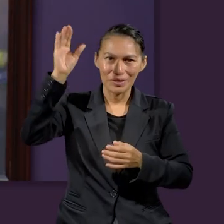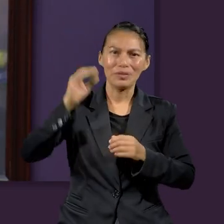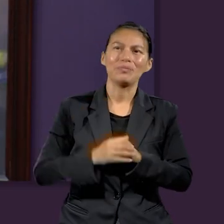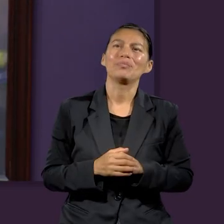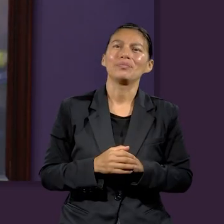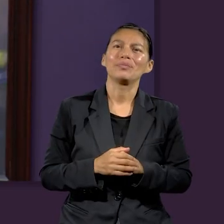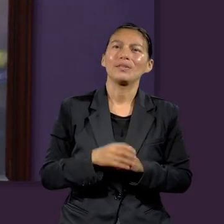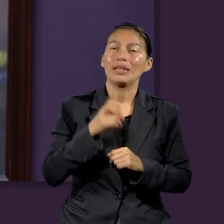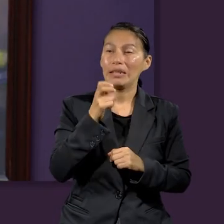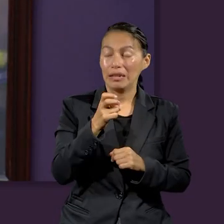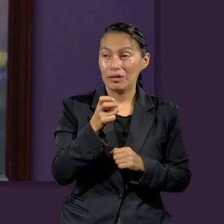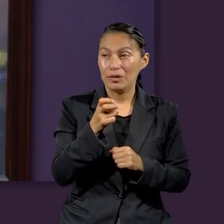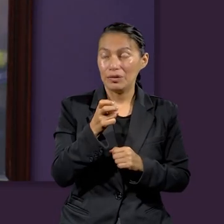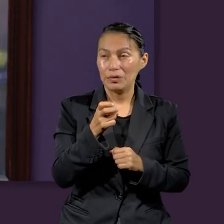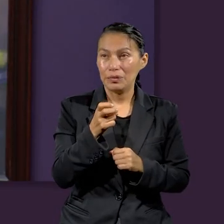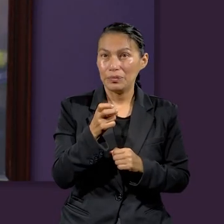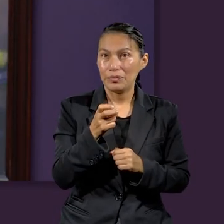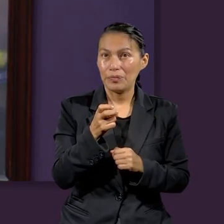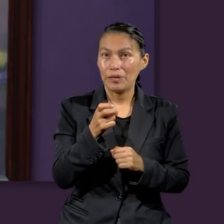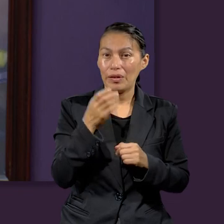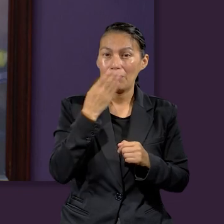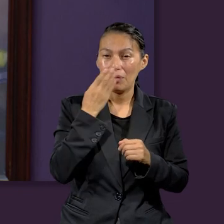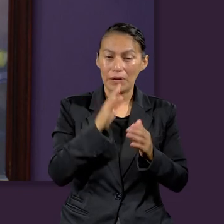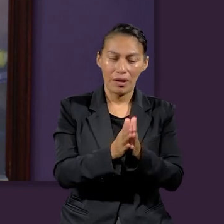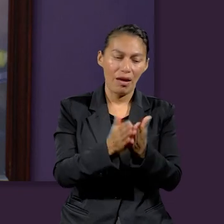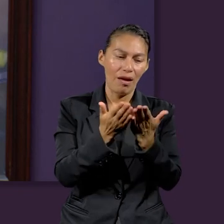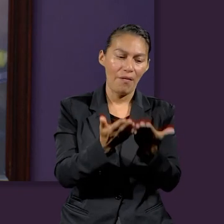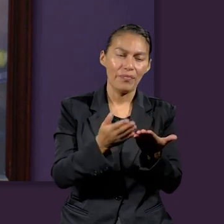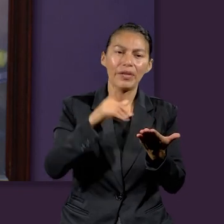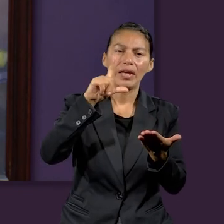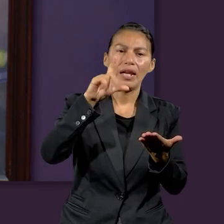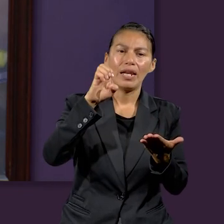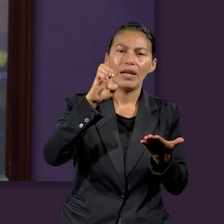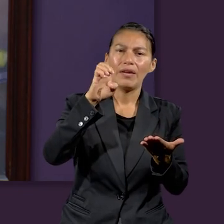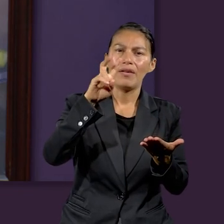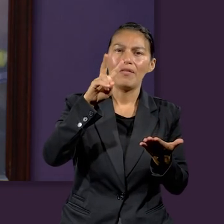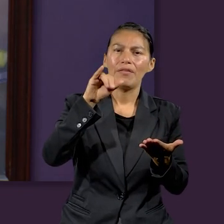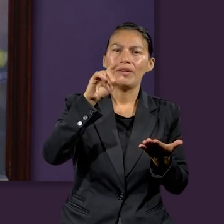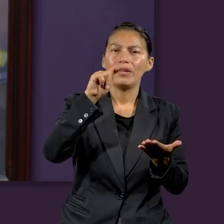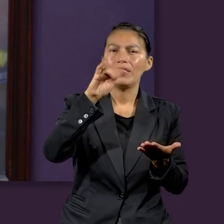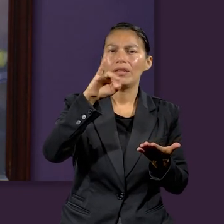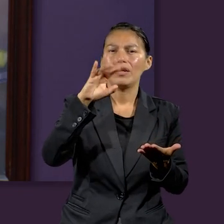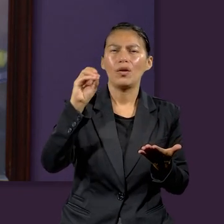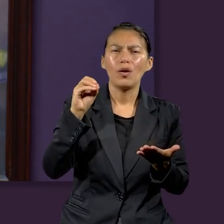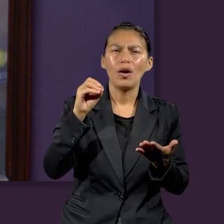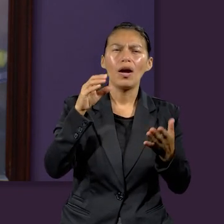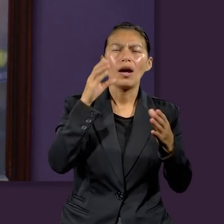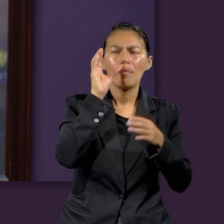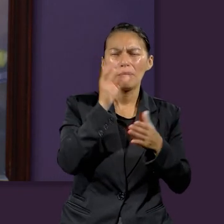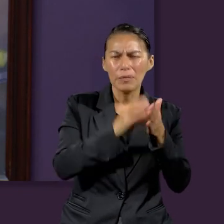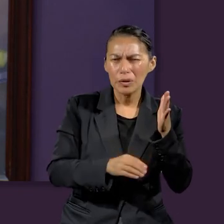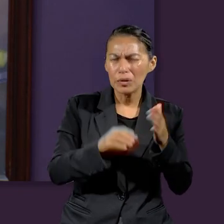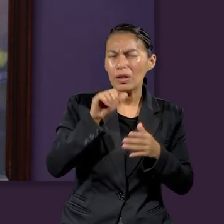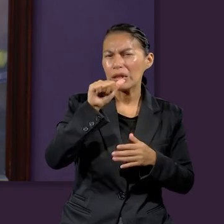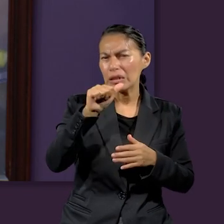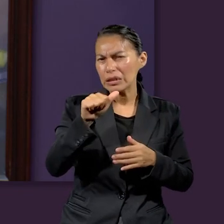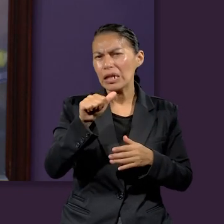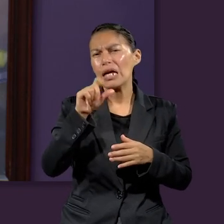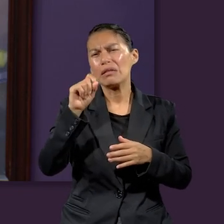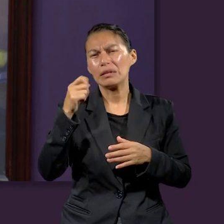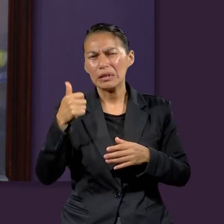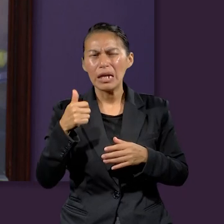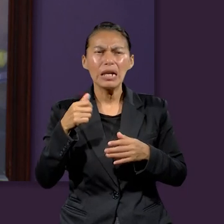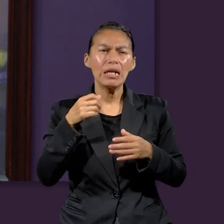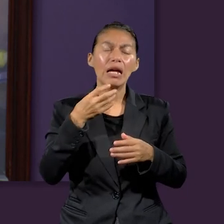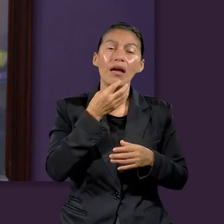Entonces, todas estas palabras se reafirman en el libro de Levítico. Sabemos capítulo 16, capítulo 23, también en